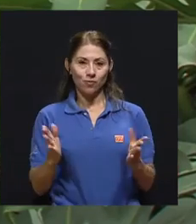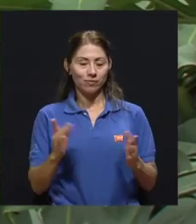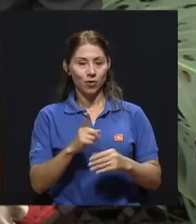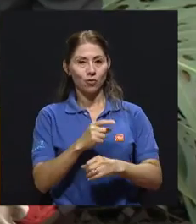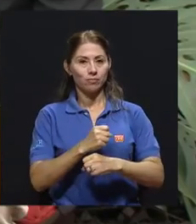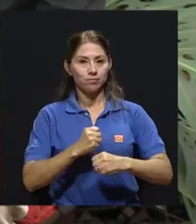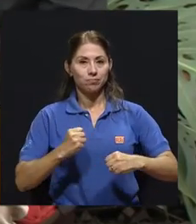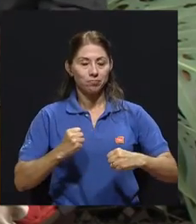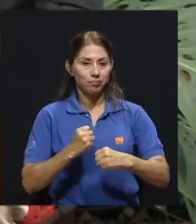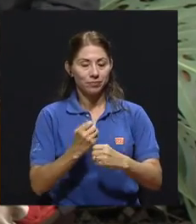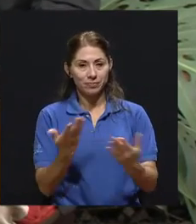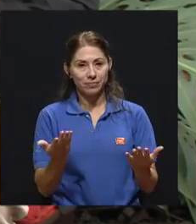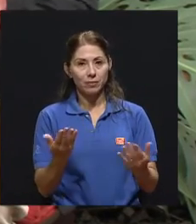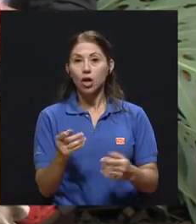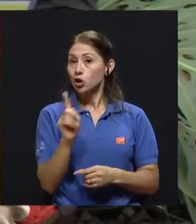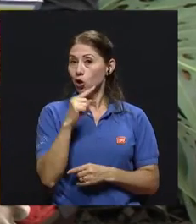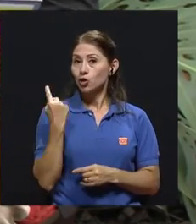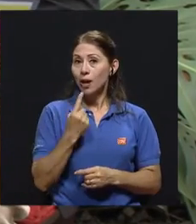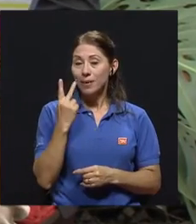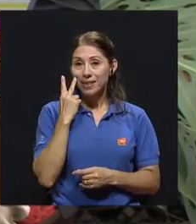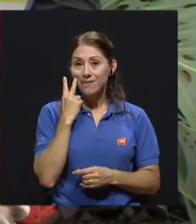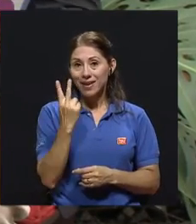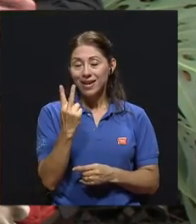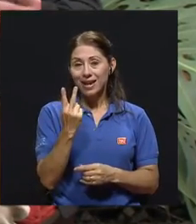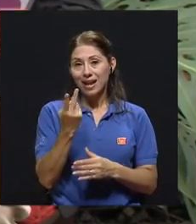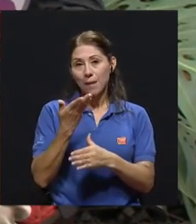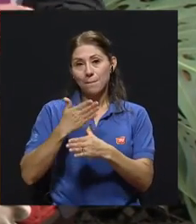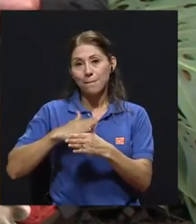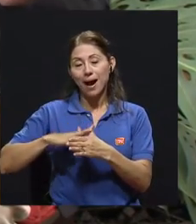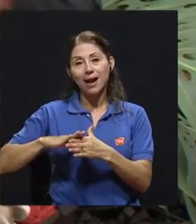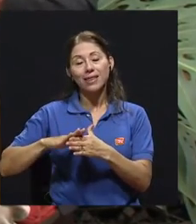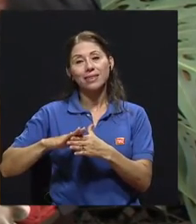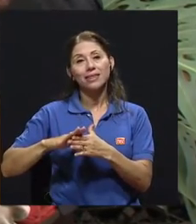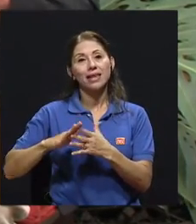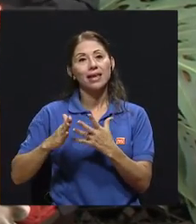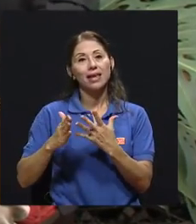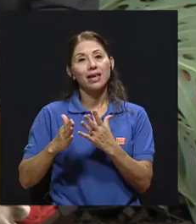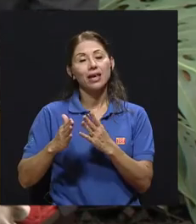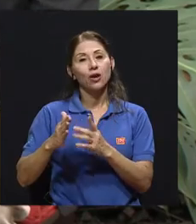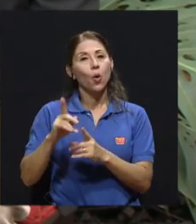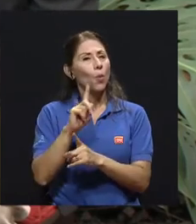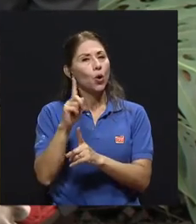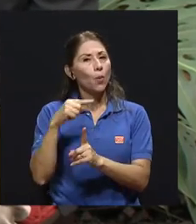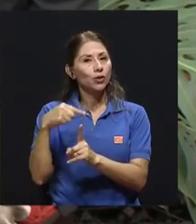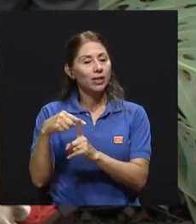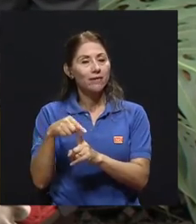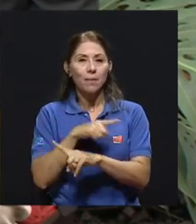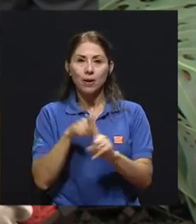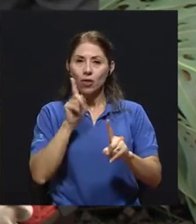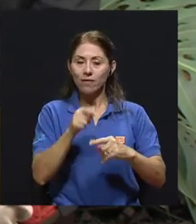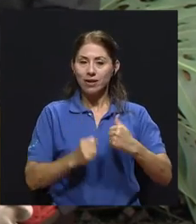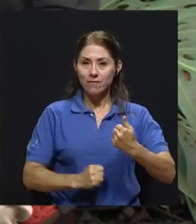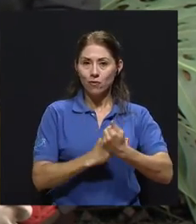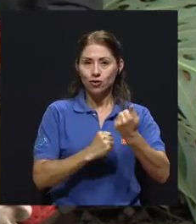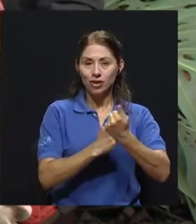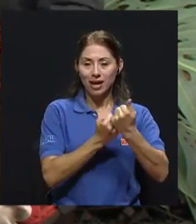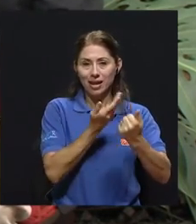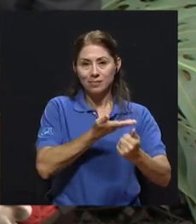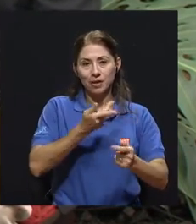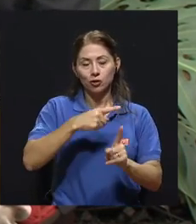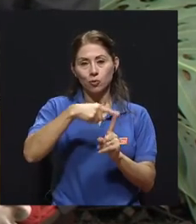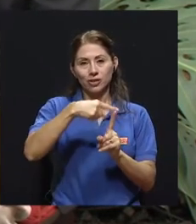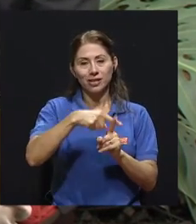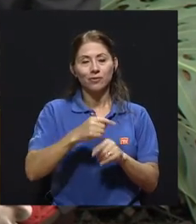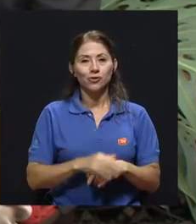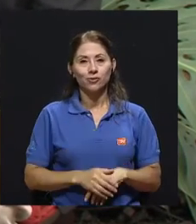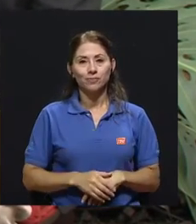la obesidad. Es decir, no solo ver la parte no tan positiva, sino reforzar los aspectos positivos que tengamos. Por supuesto. Bueno,